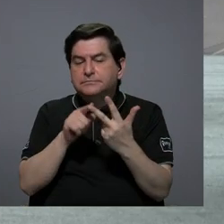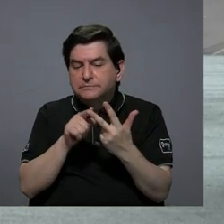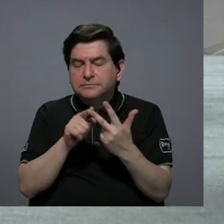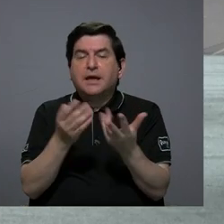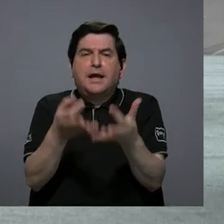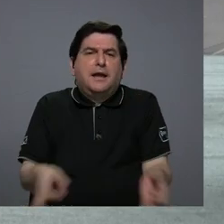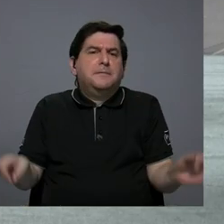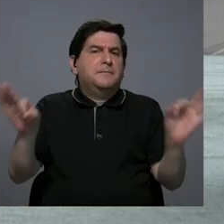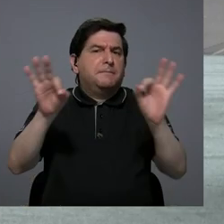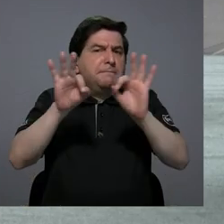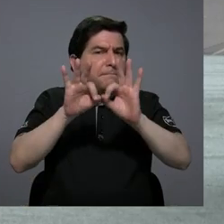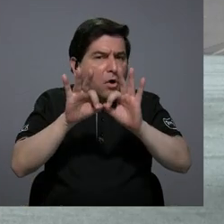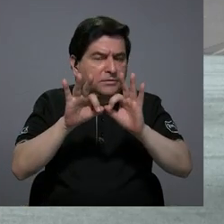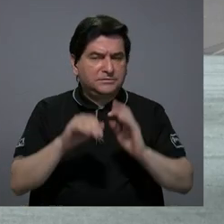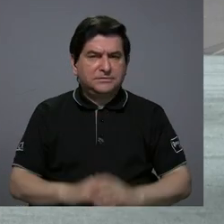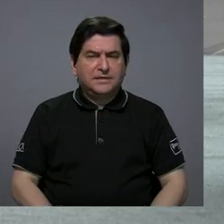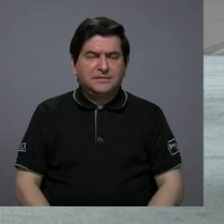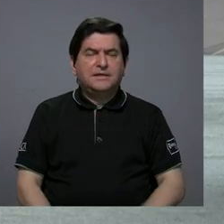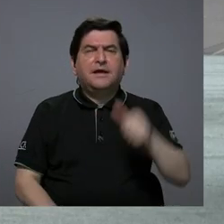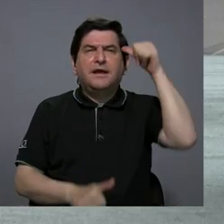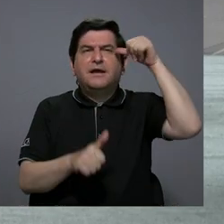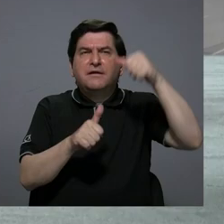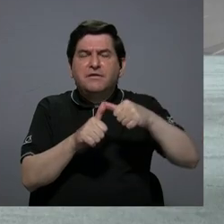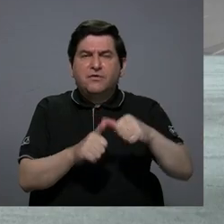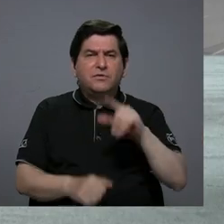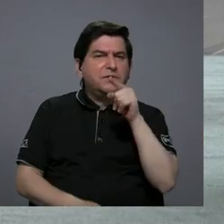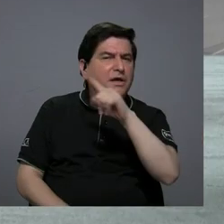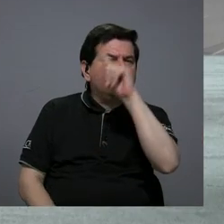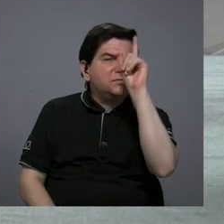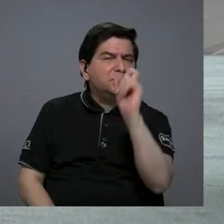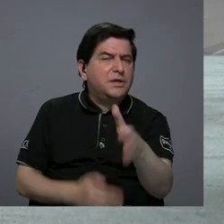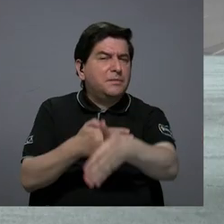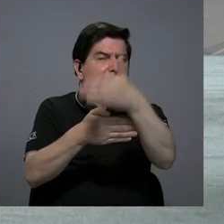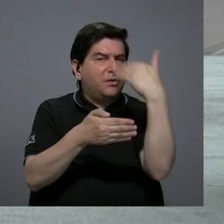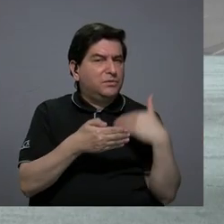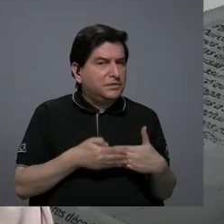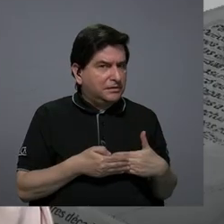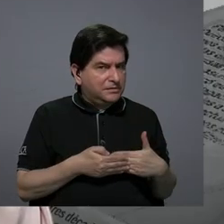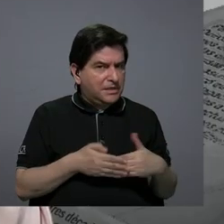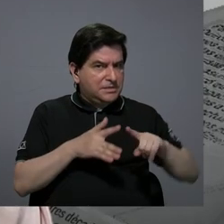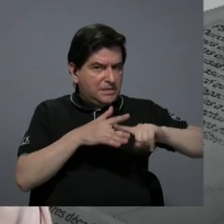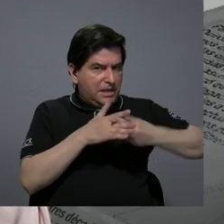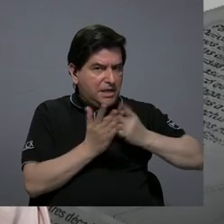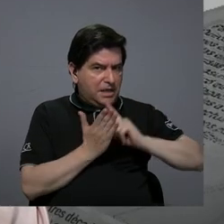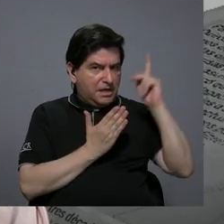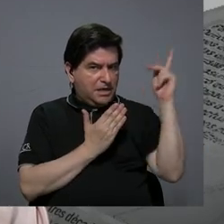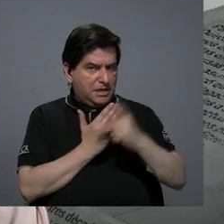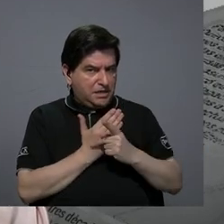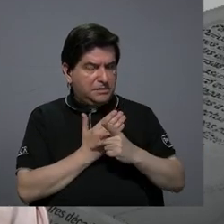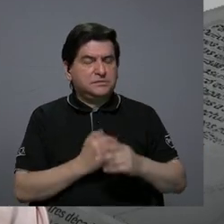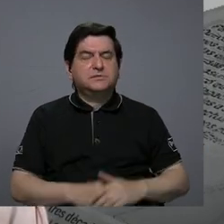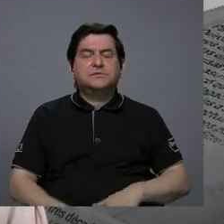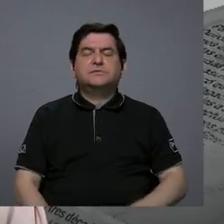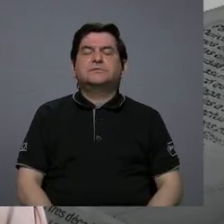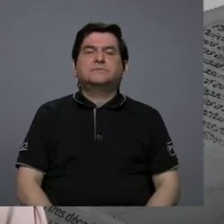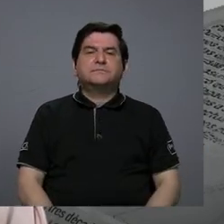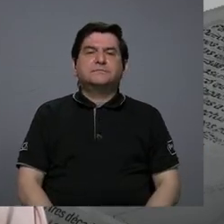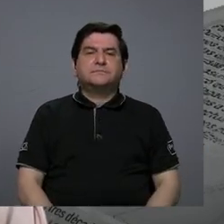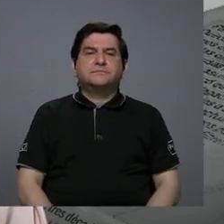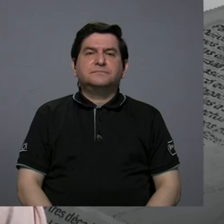aquí es importante retomar algo de lo que usted preguntaba Alejandra al inicio de la entrevista